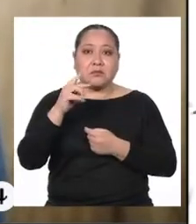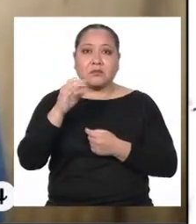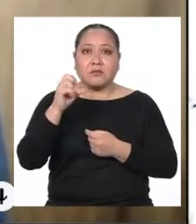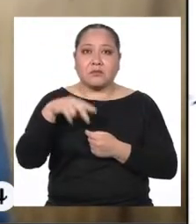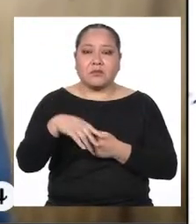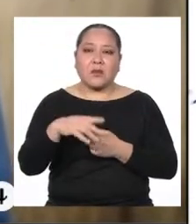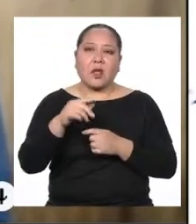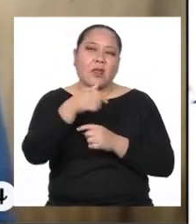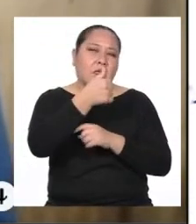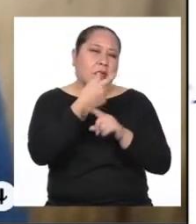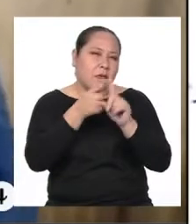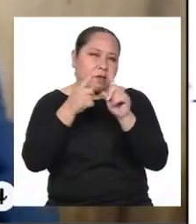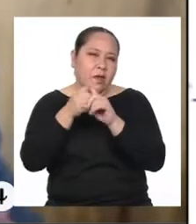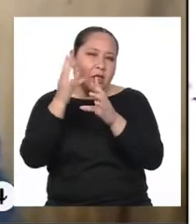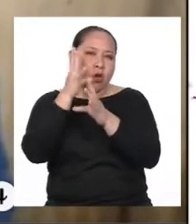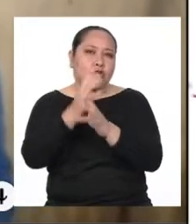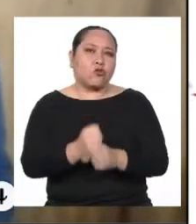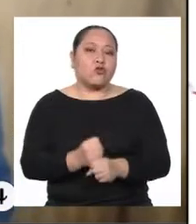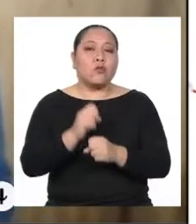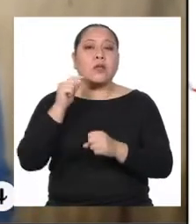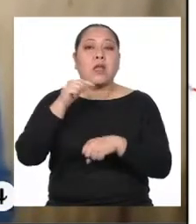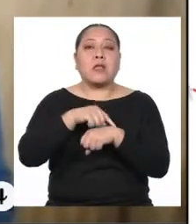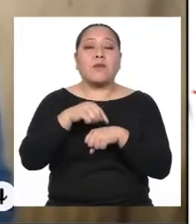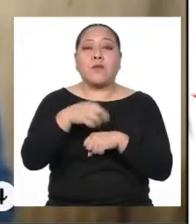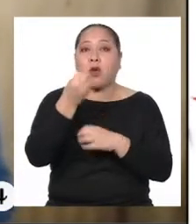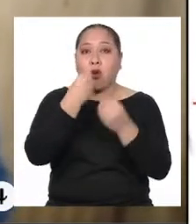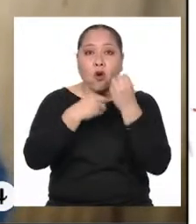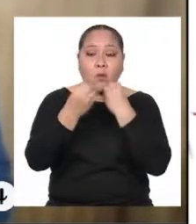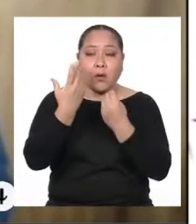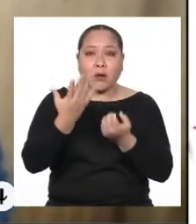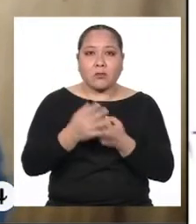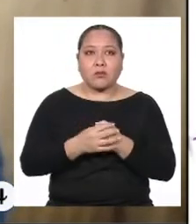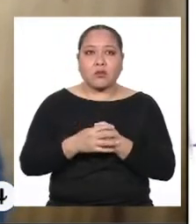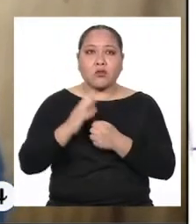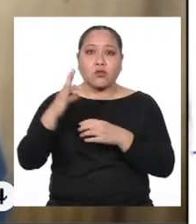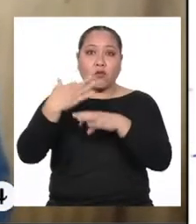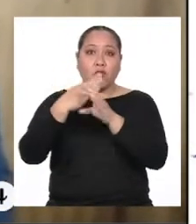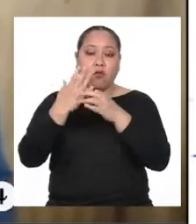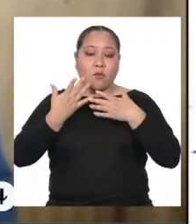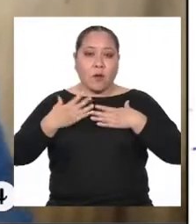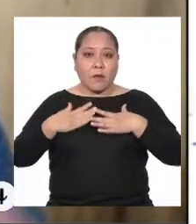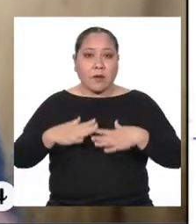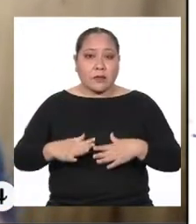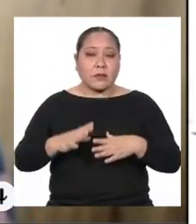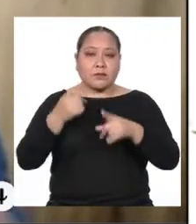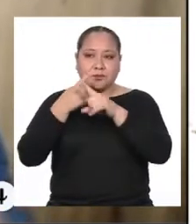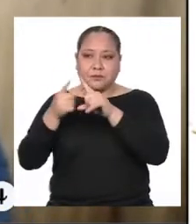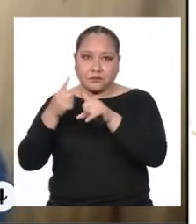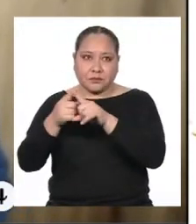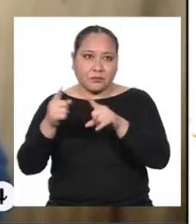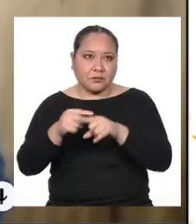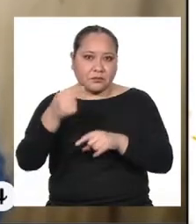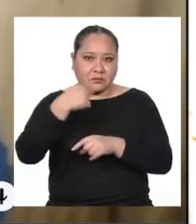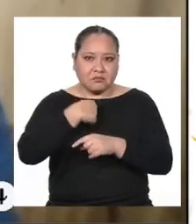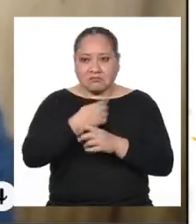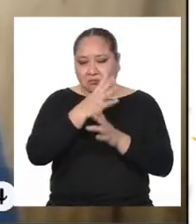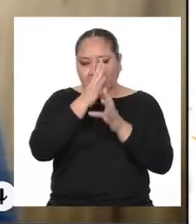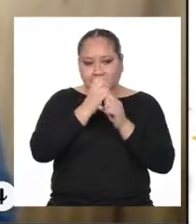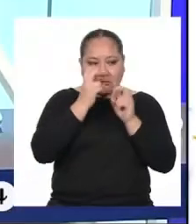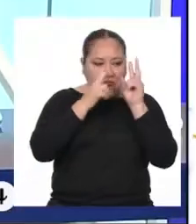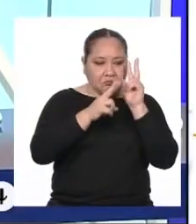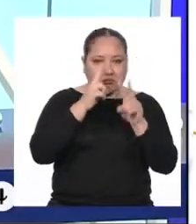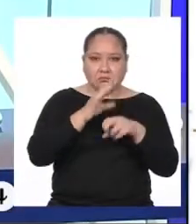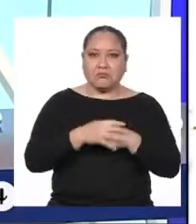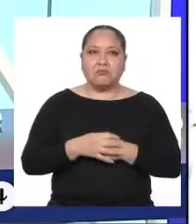otro tipo de costumbres a la hora de comer Y en su forma de vestir suelen ser distintos a lo que yo acostumbro ver